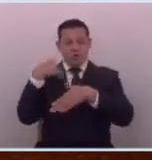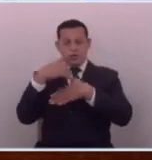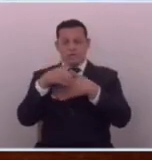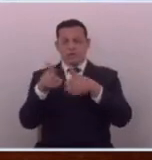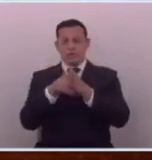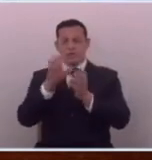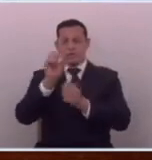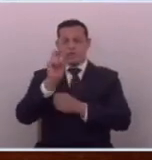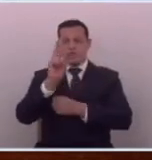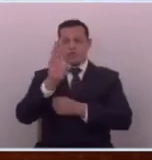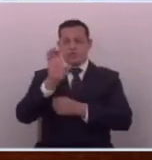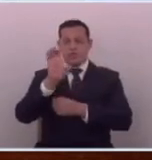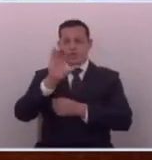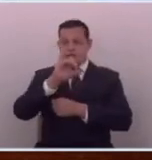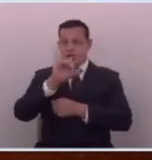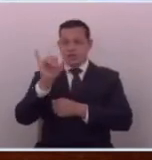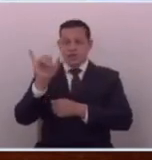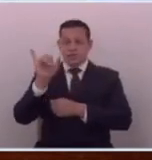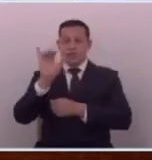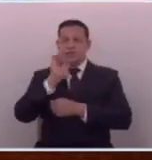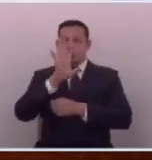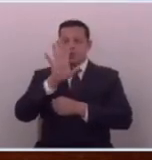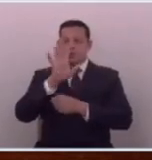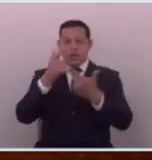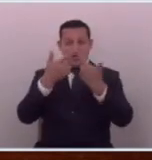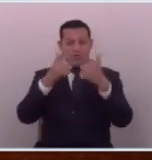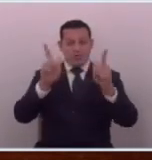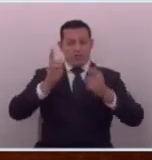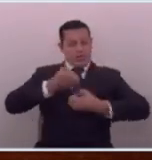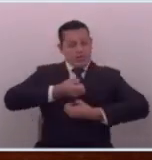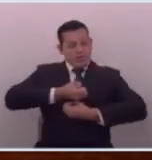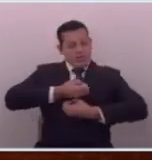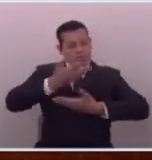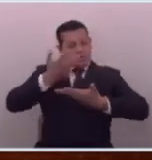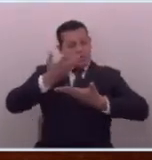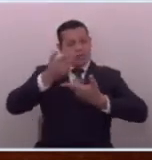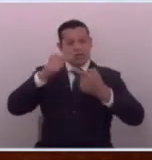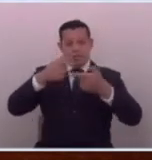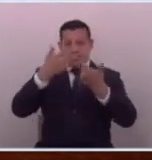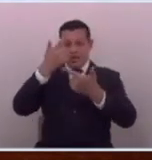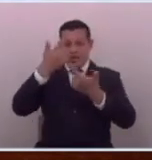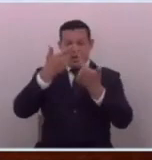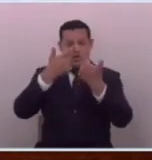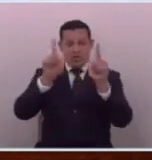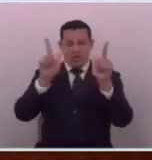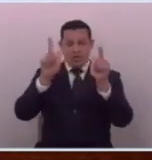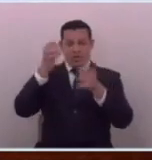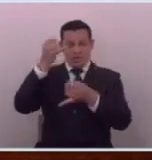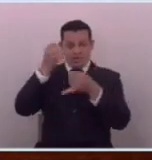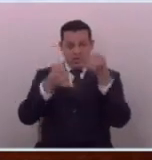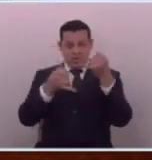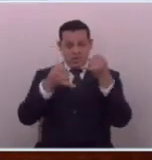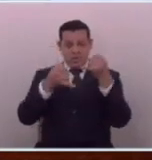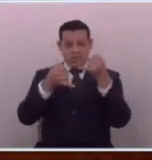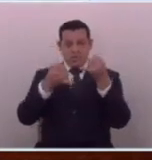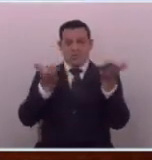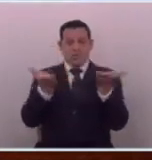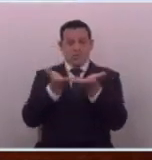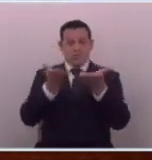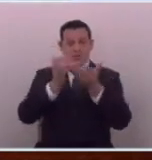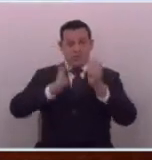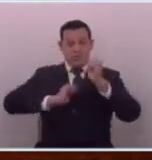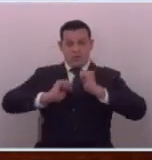libertad es de expresarse pero esa libertad va a terminar si se comete un acto